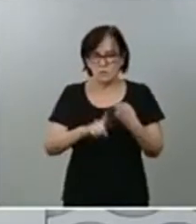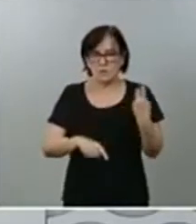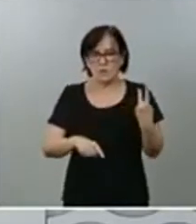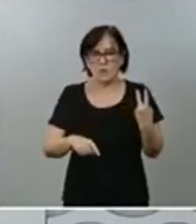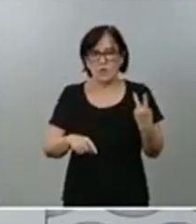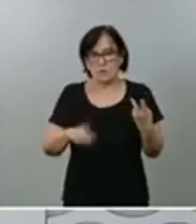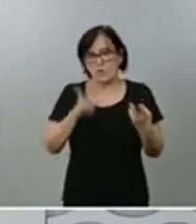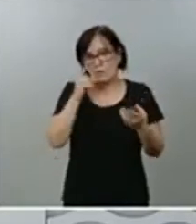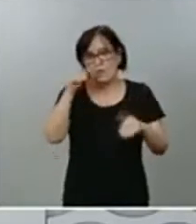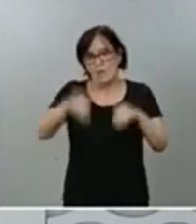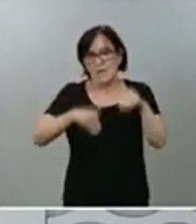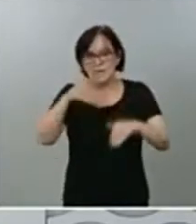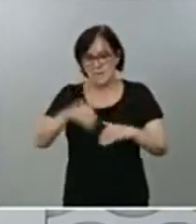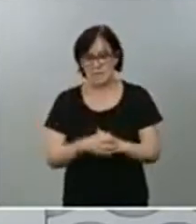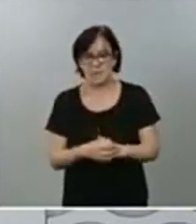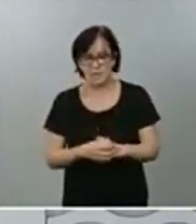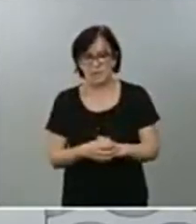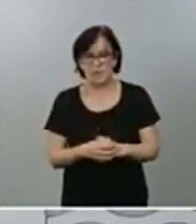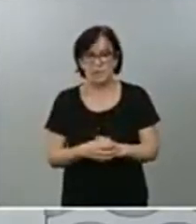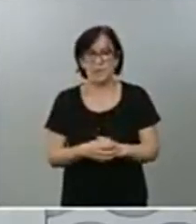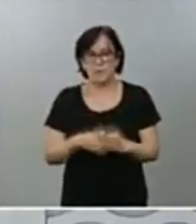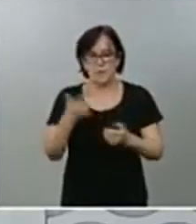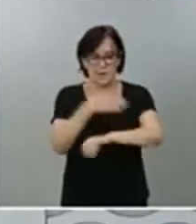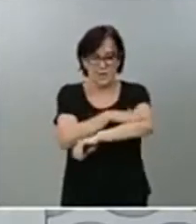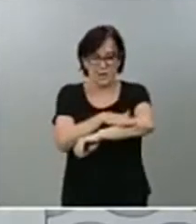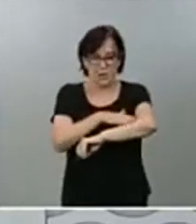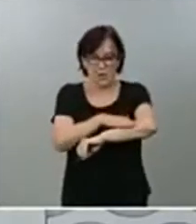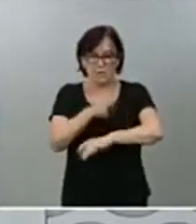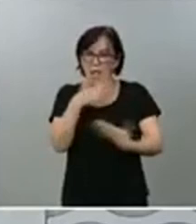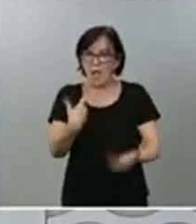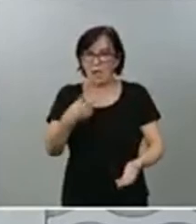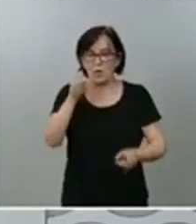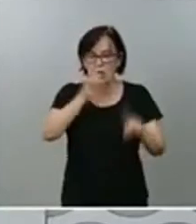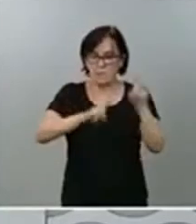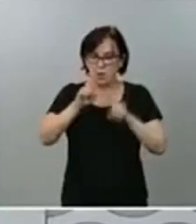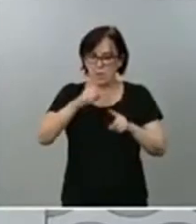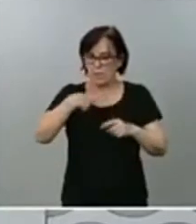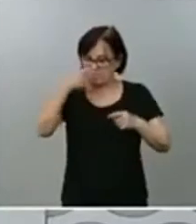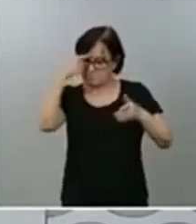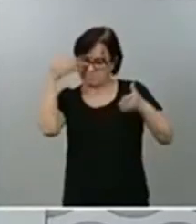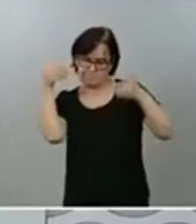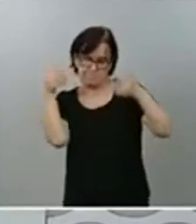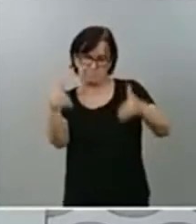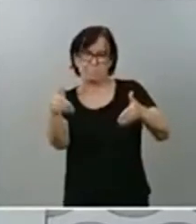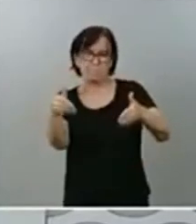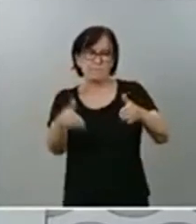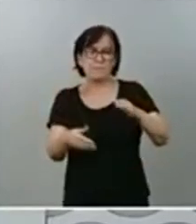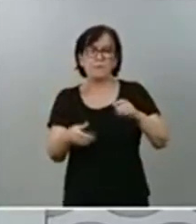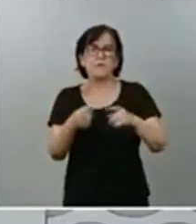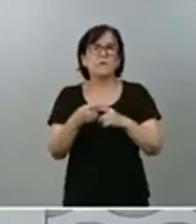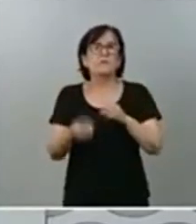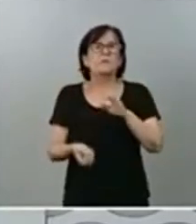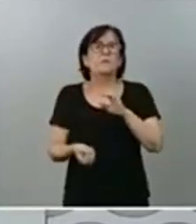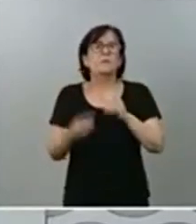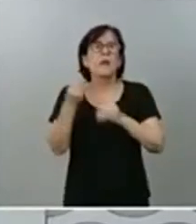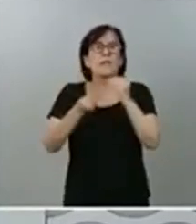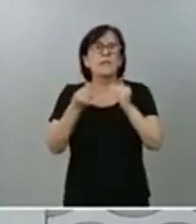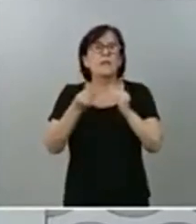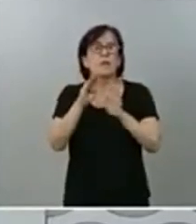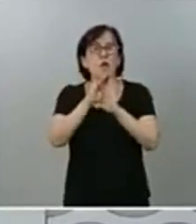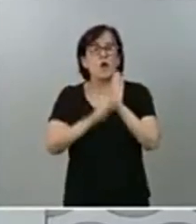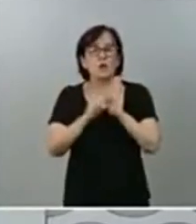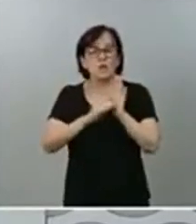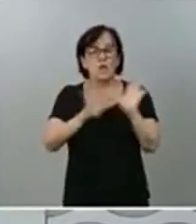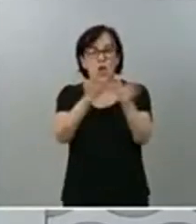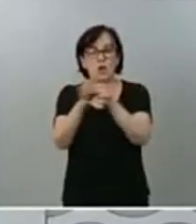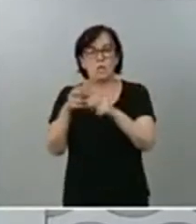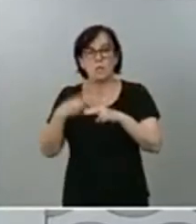elecciones. Y lo que el Gobierno le preocupa y le ocupa, crear las condiciones para que el conjunto de las formaciones políticas